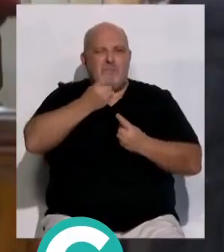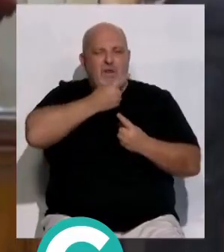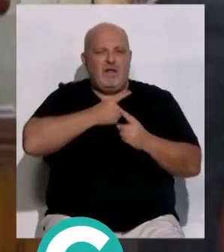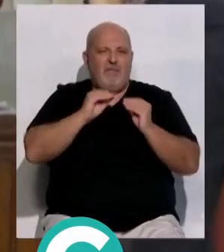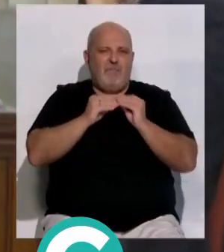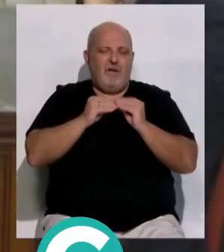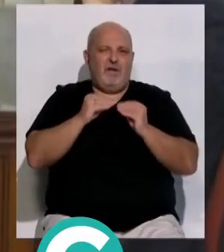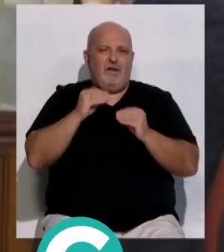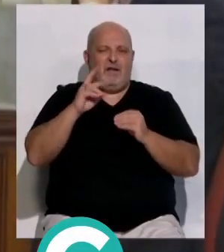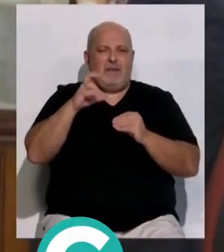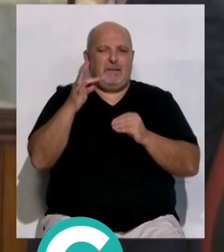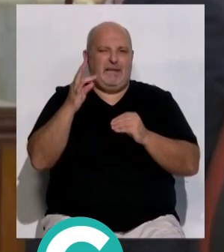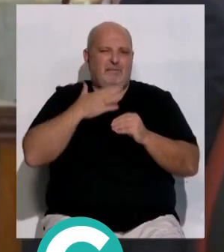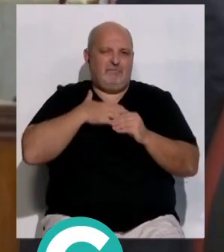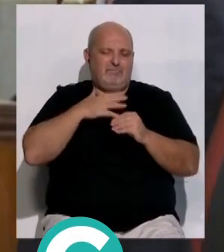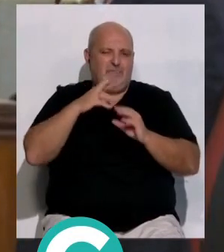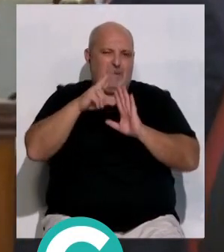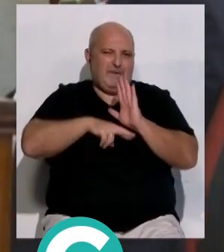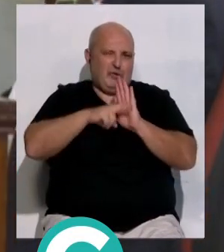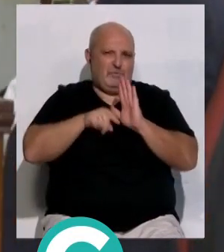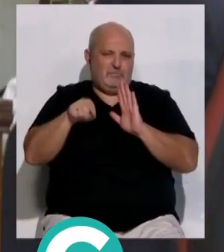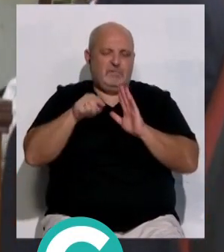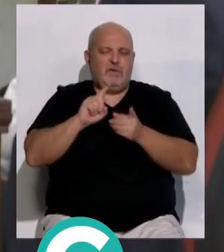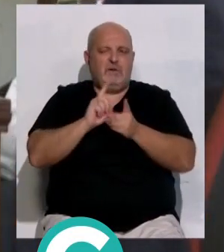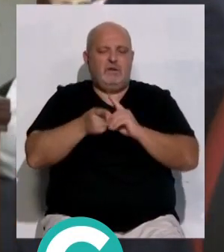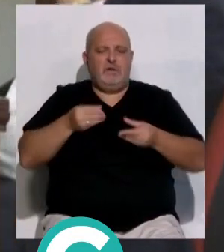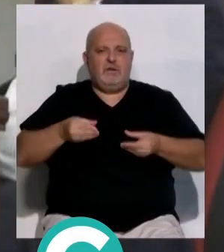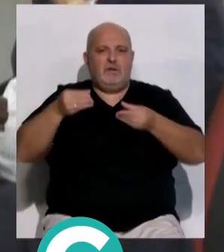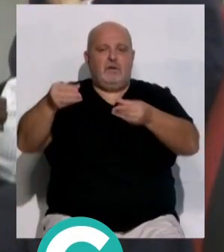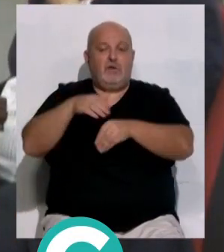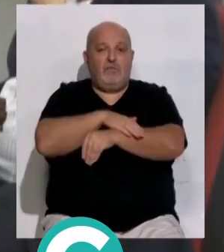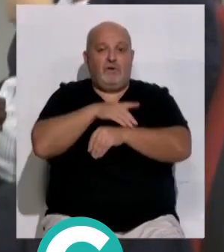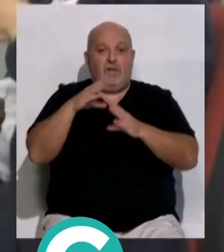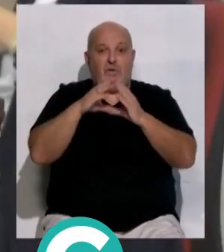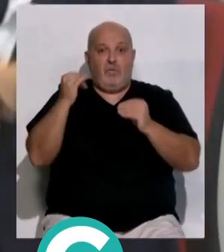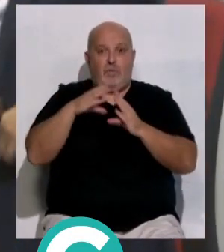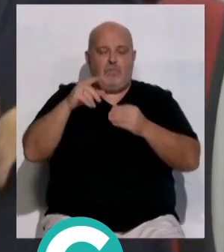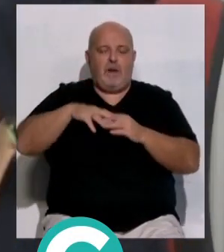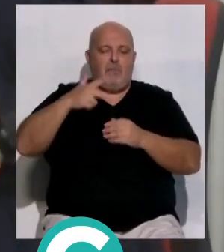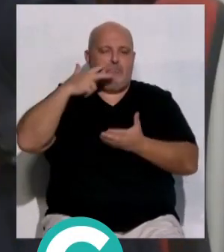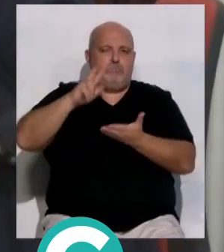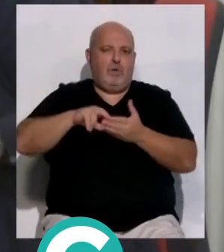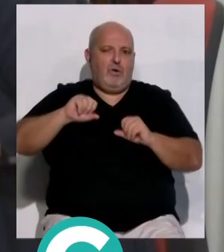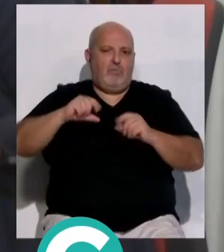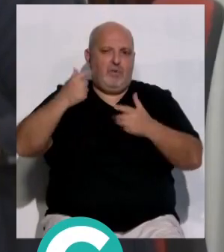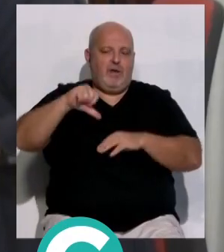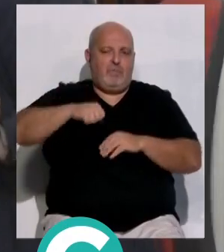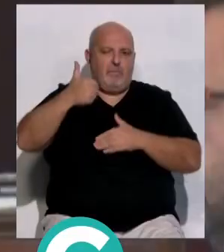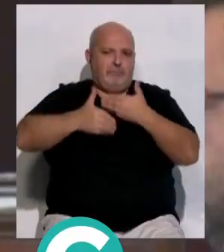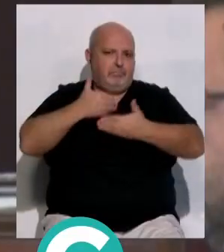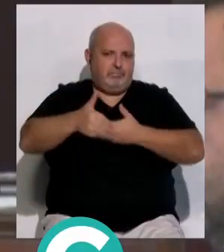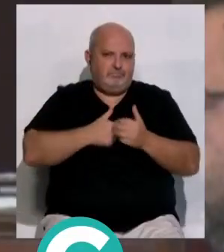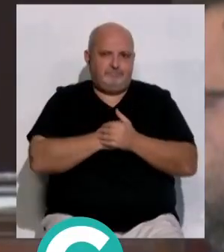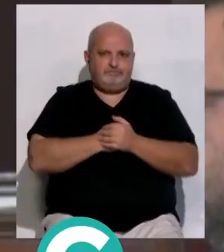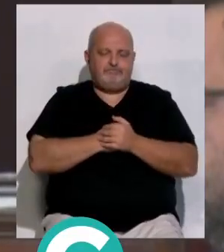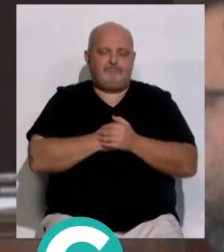de forma de la RPT que a partir de la aprobación este jueves se trasladará al Gobierno Regional para su aprobación definitiva y entrada en vigor.